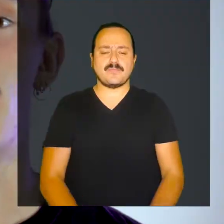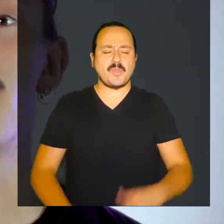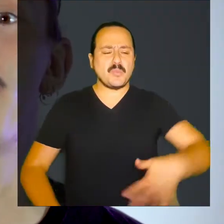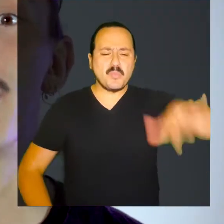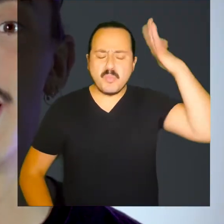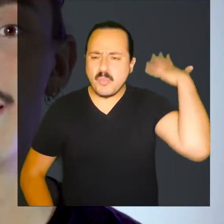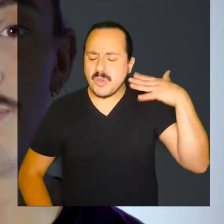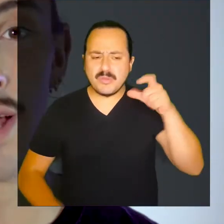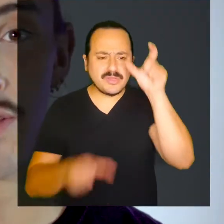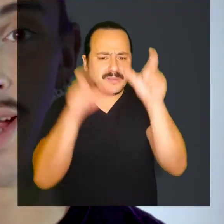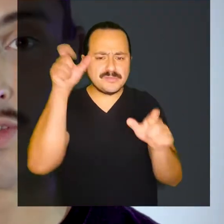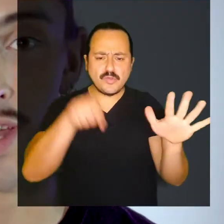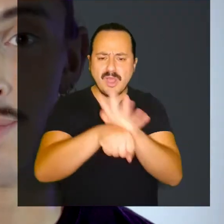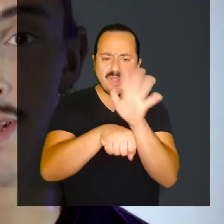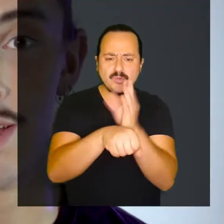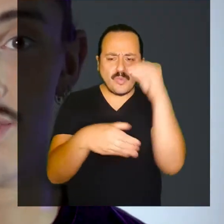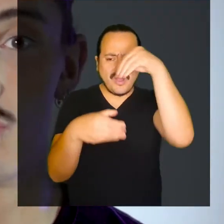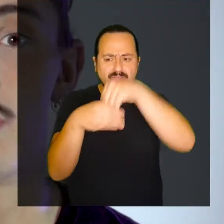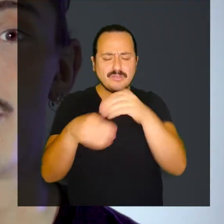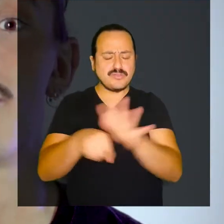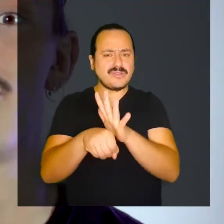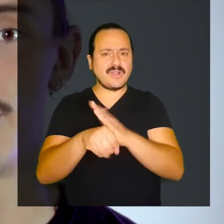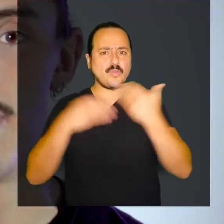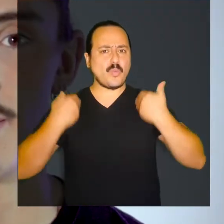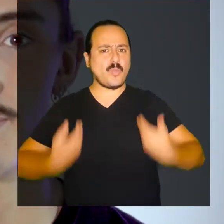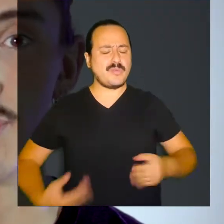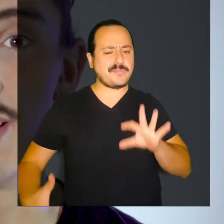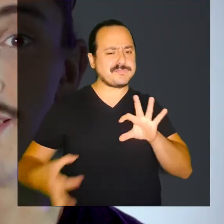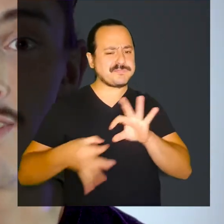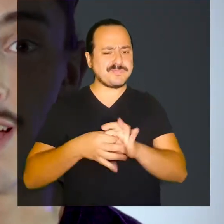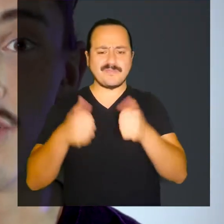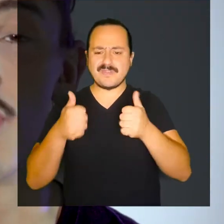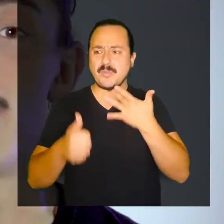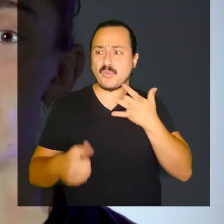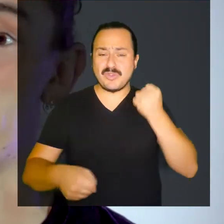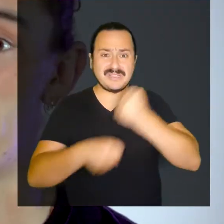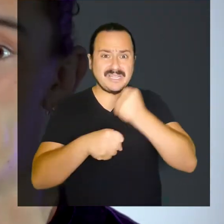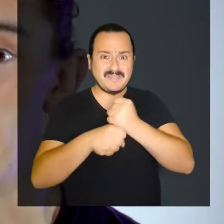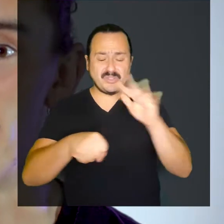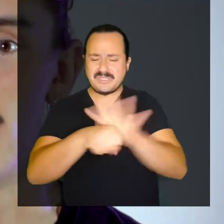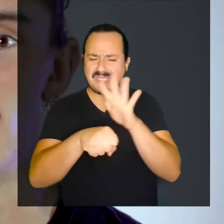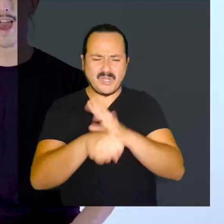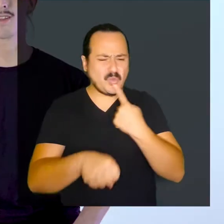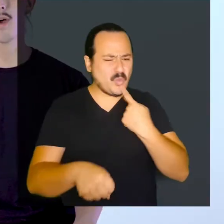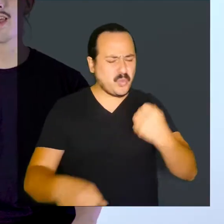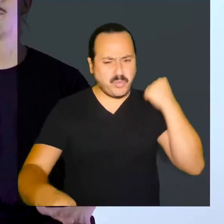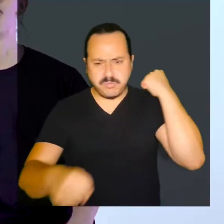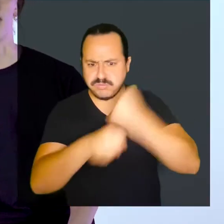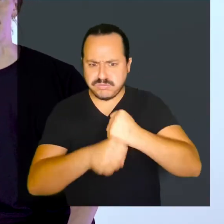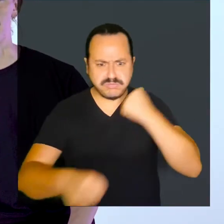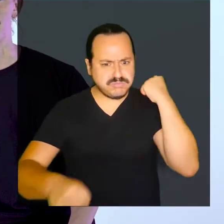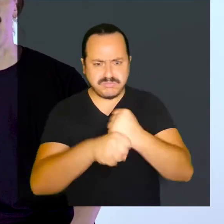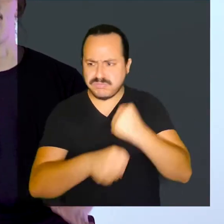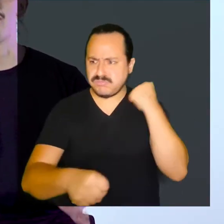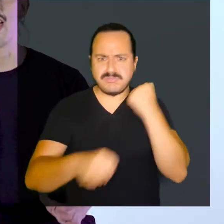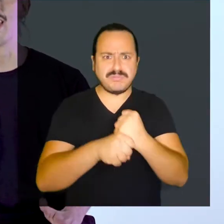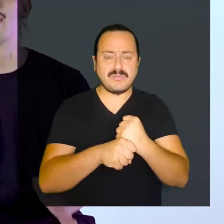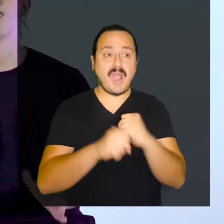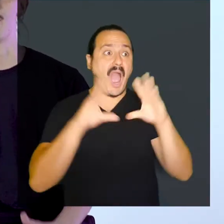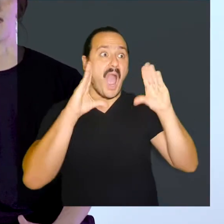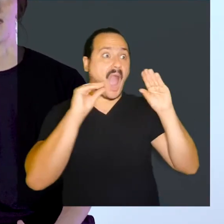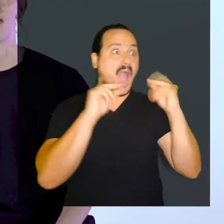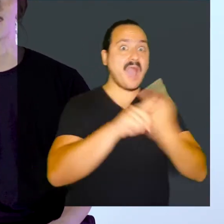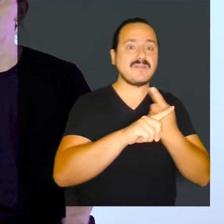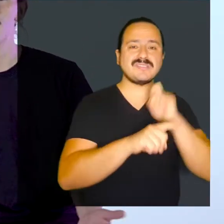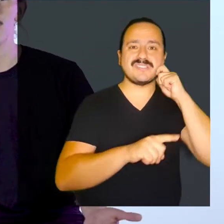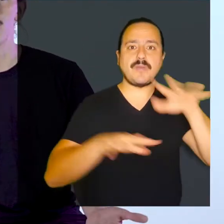Es importante para los actores mantener su cuerpo en forma Porque el trabajo es exigente Actuar es moverse Hablar